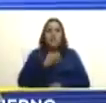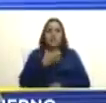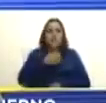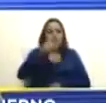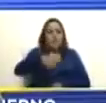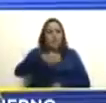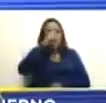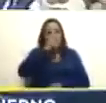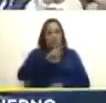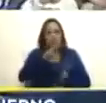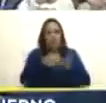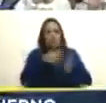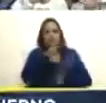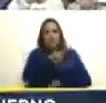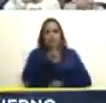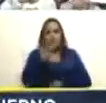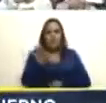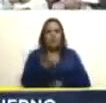este año 2023